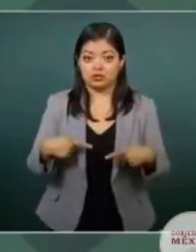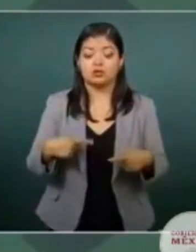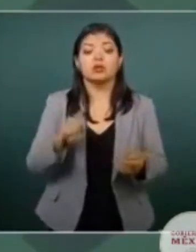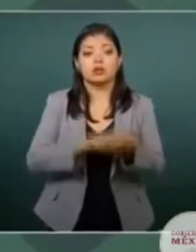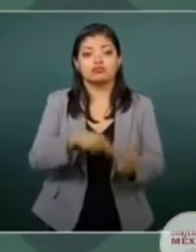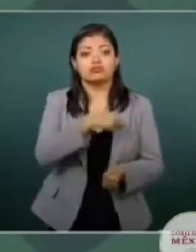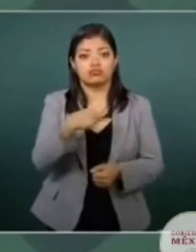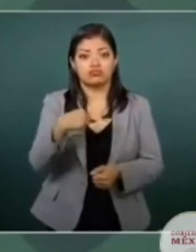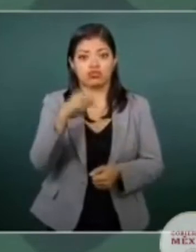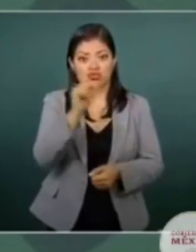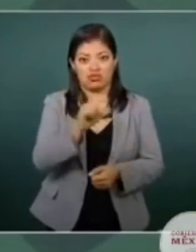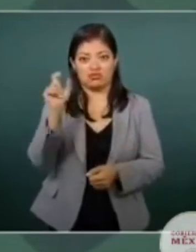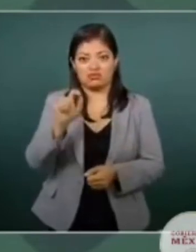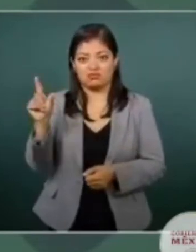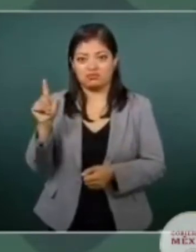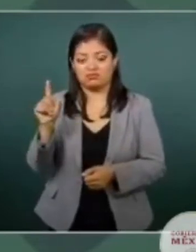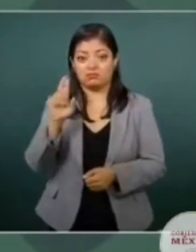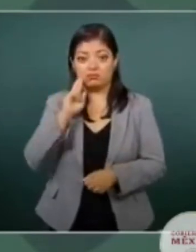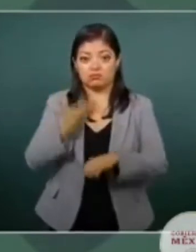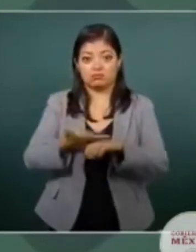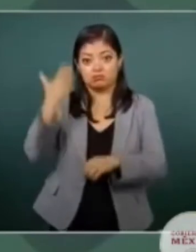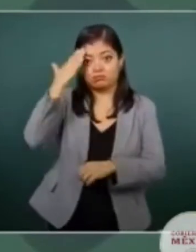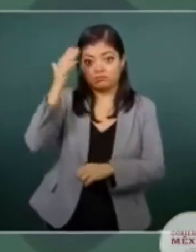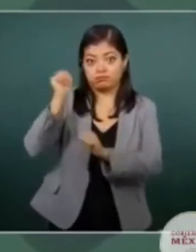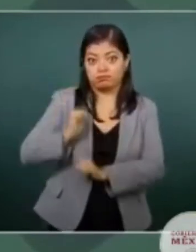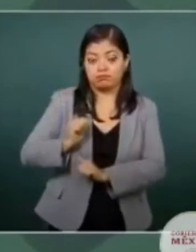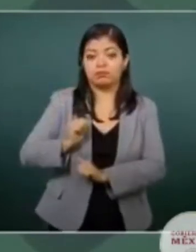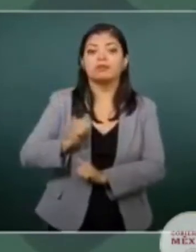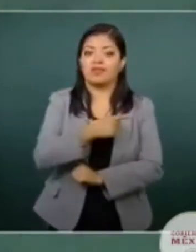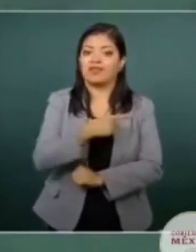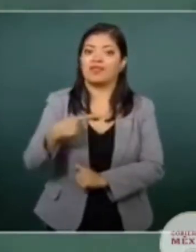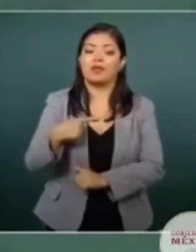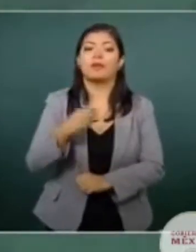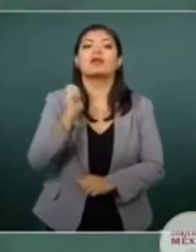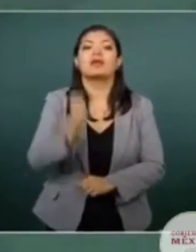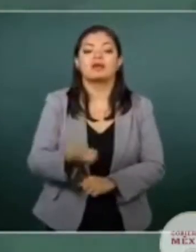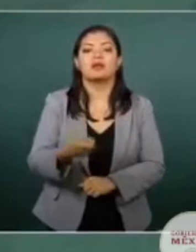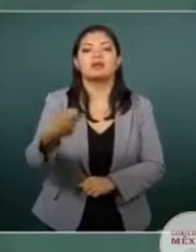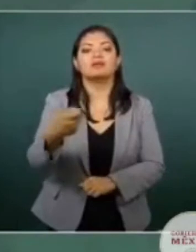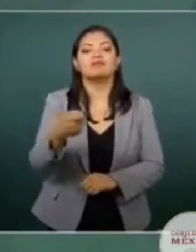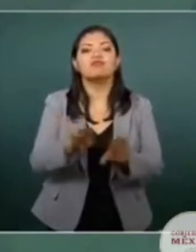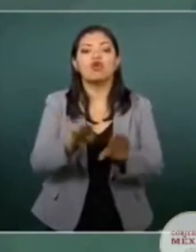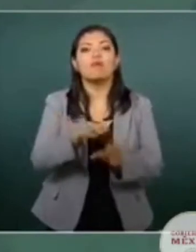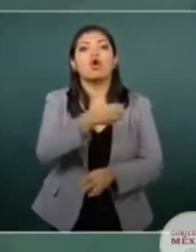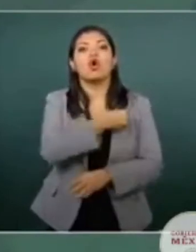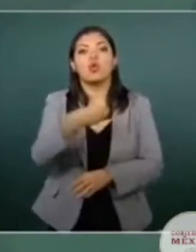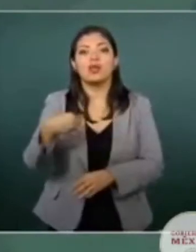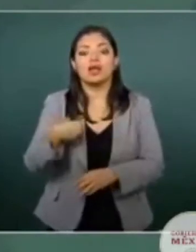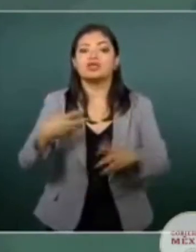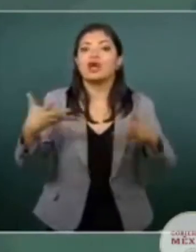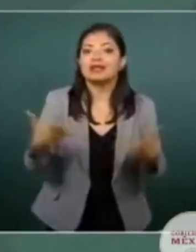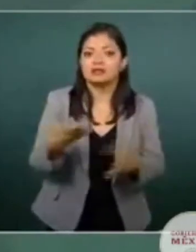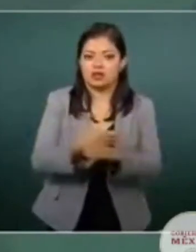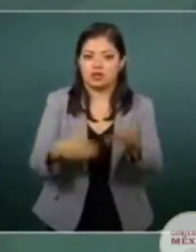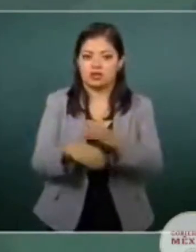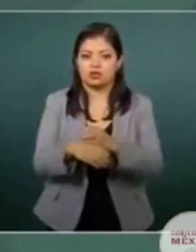obligadas a actuar de manera coordinada, a hacer a un lado las